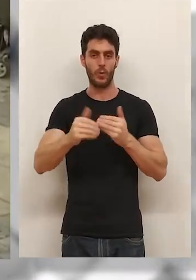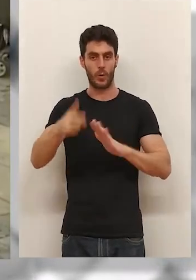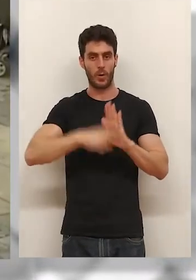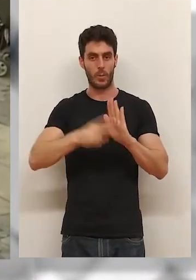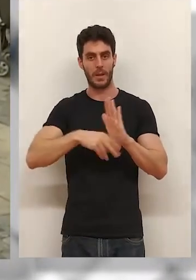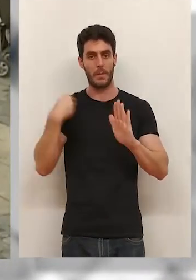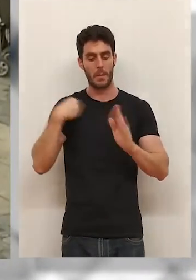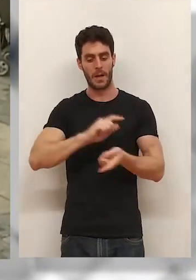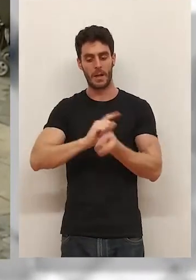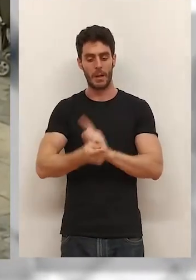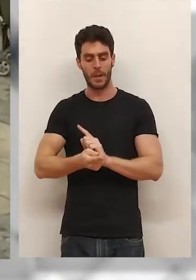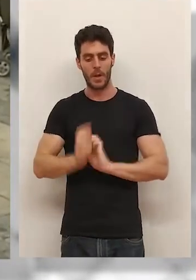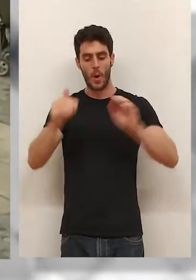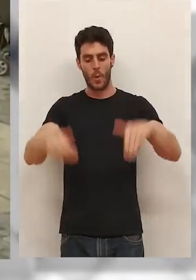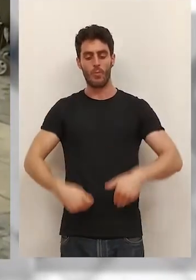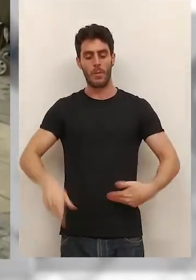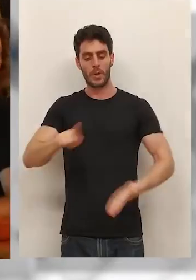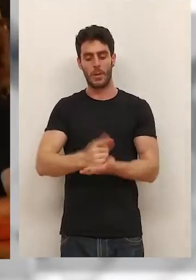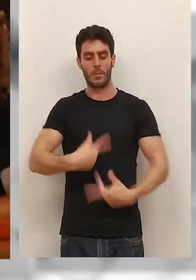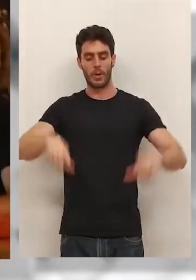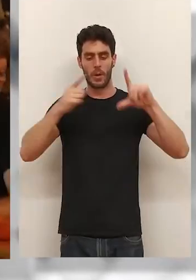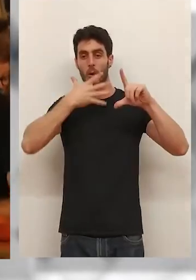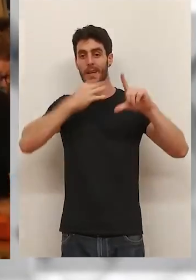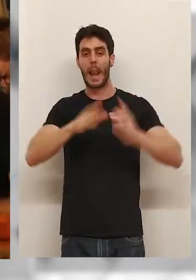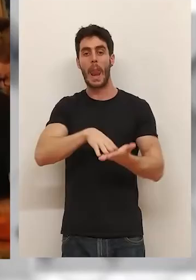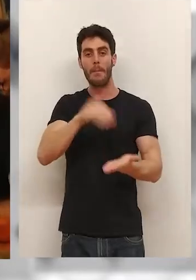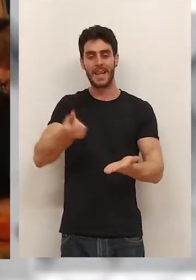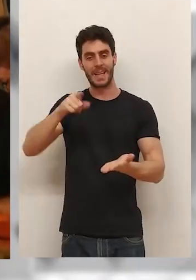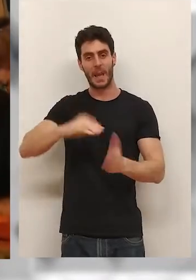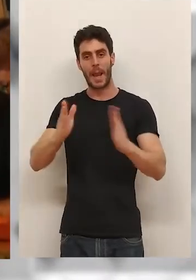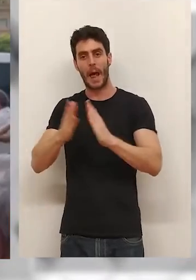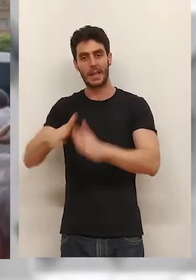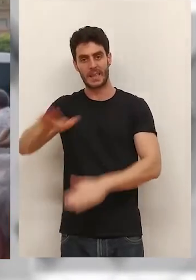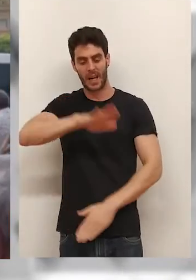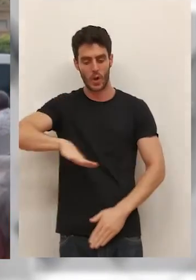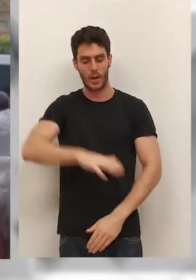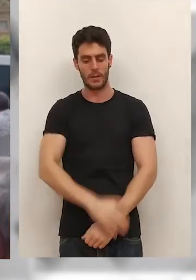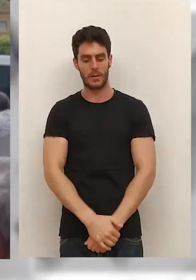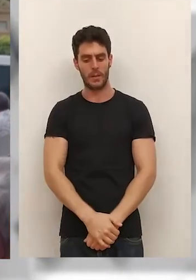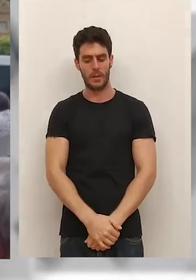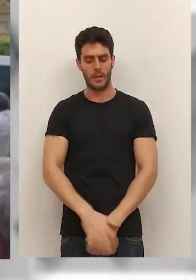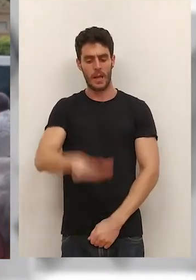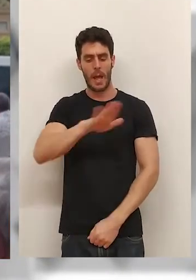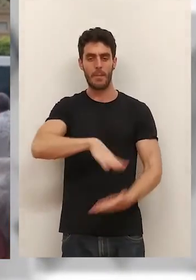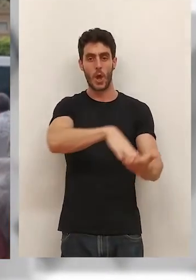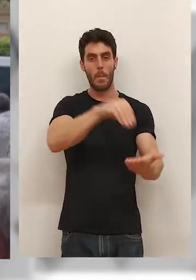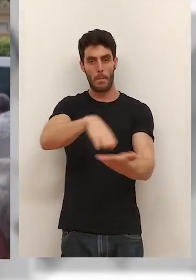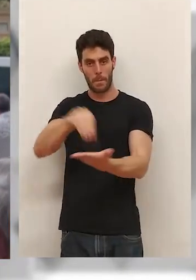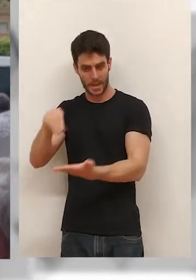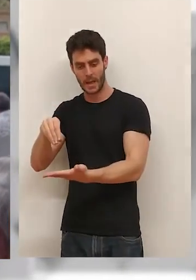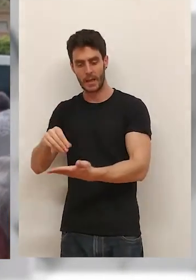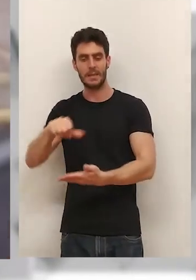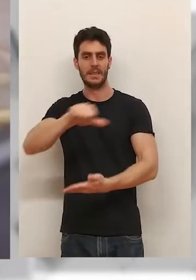cambie. Quienes recuperarán todo su protagonismo son las peñas y las casas regionales. Con el Espacio Peñas, con la Semana